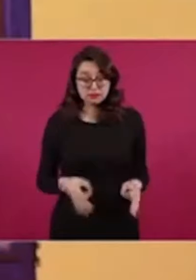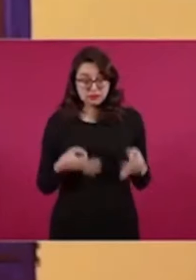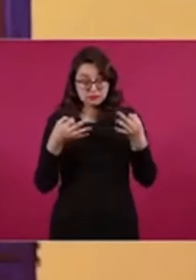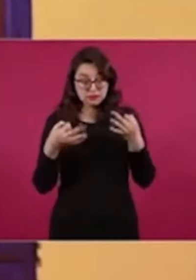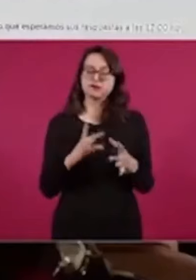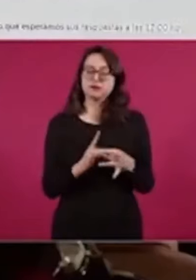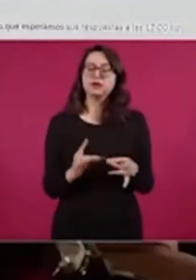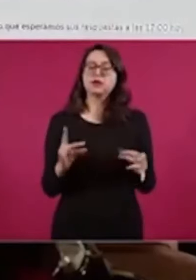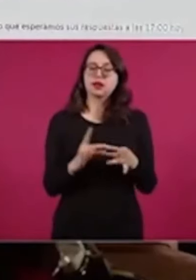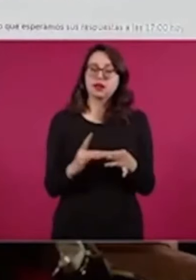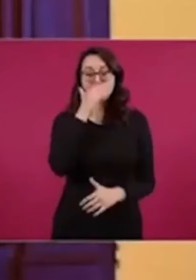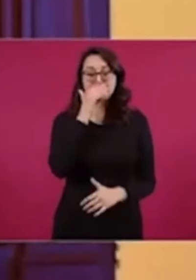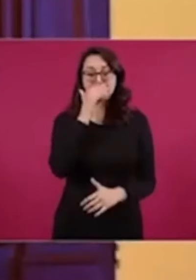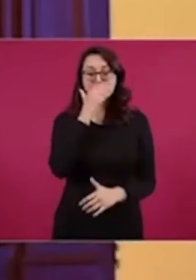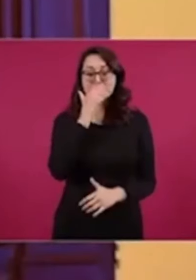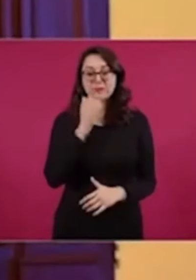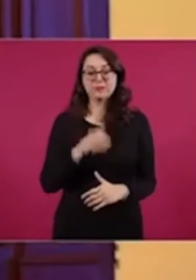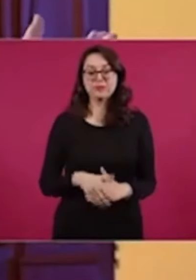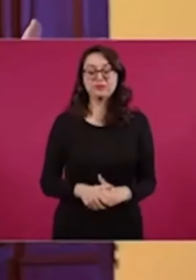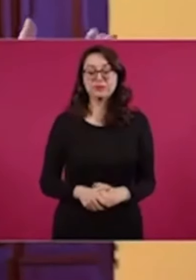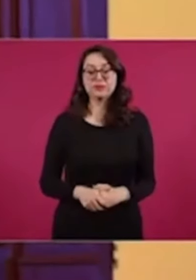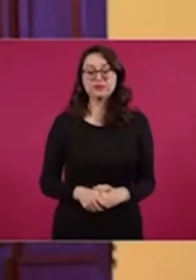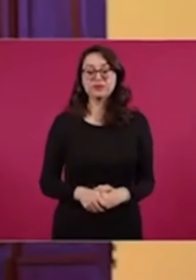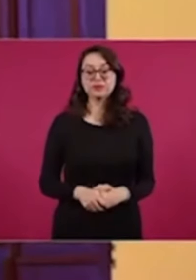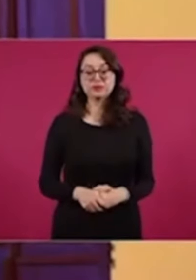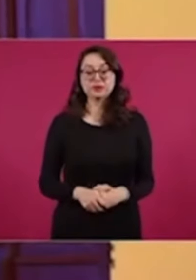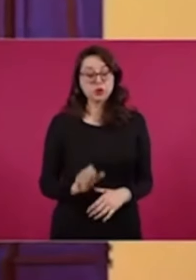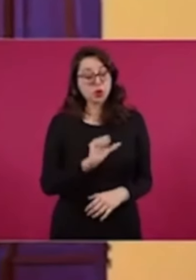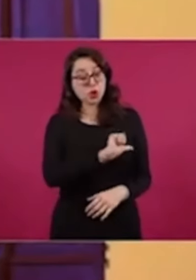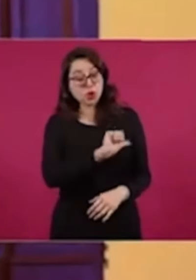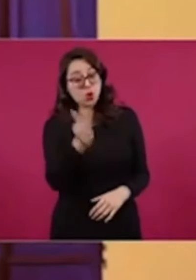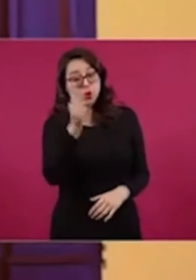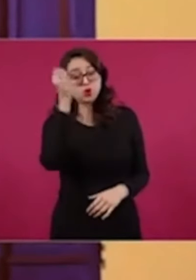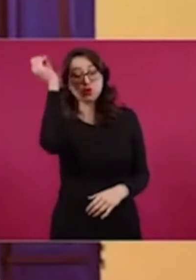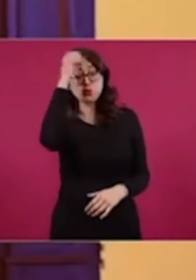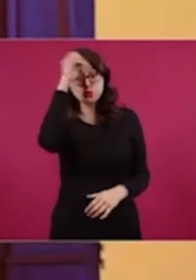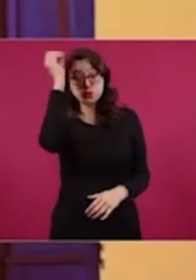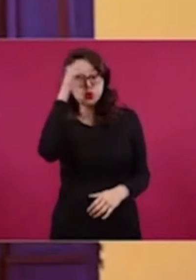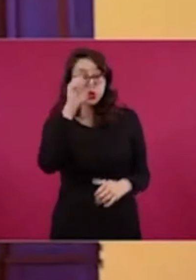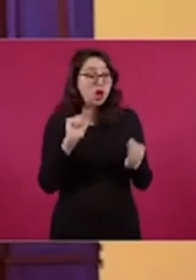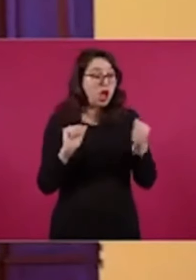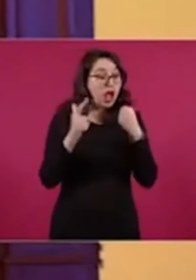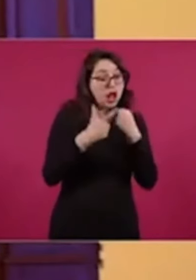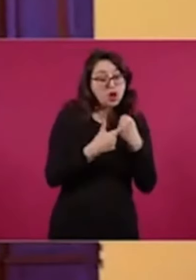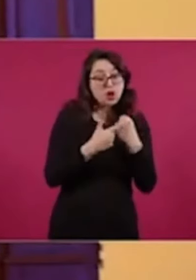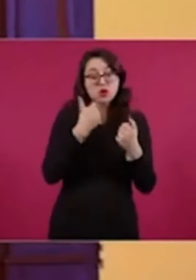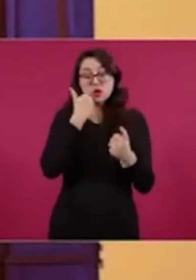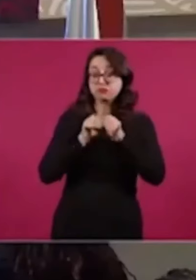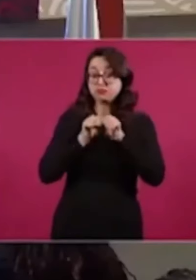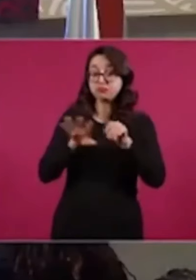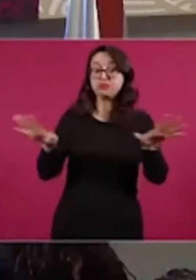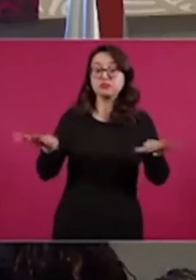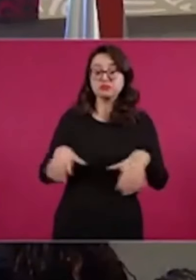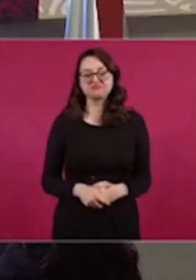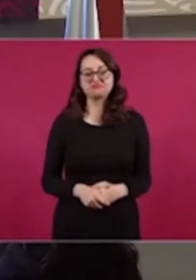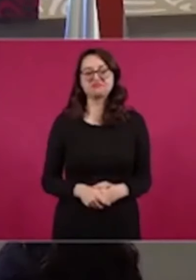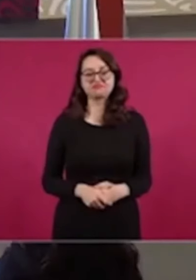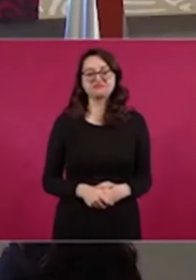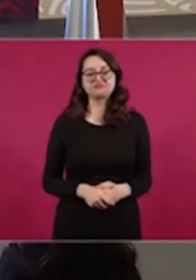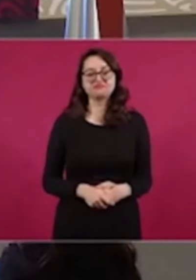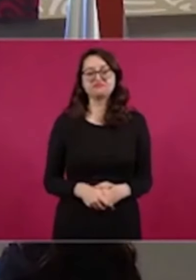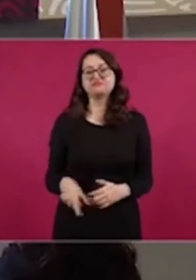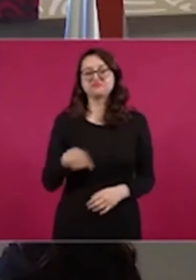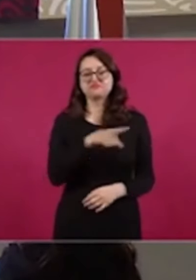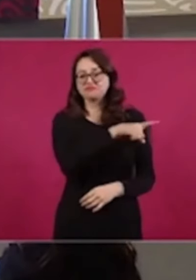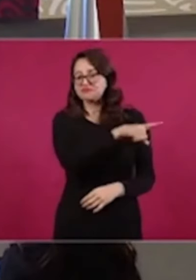tendría que informar. ¿Hay algún otro comentario que el presidente, usted, quisiera agregar? Sí, que